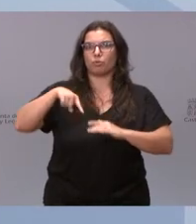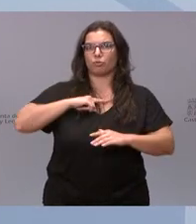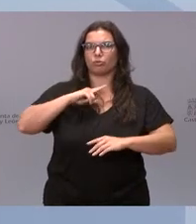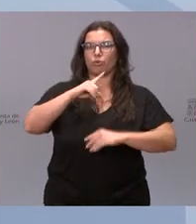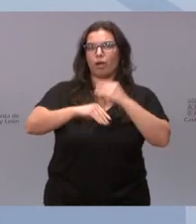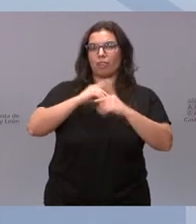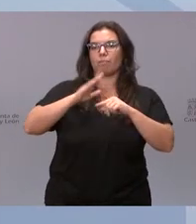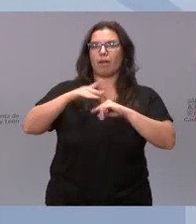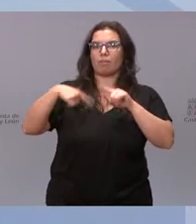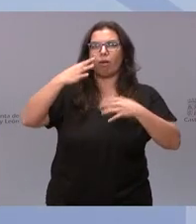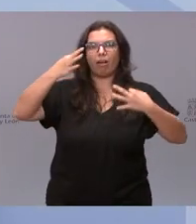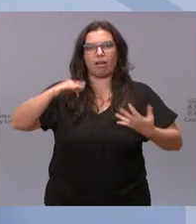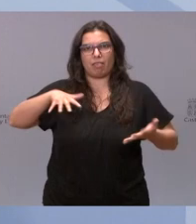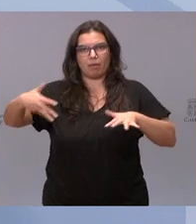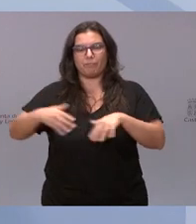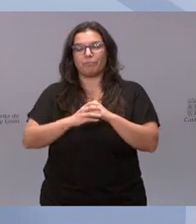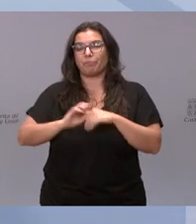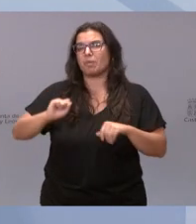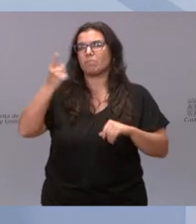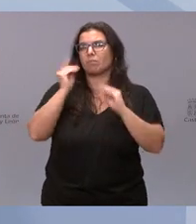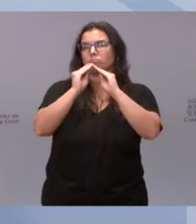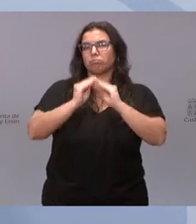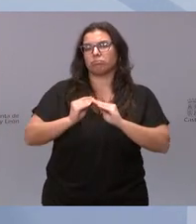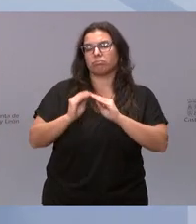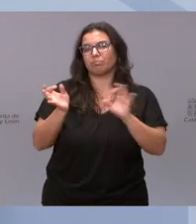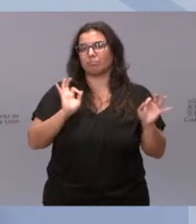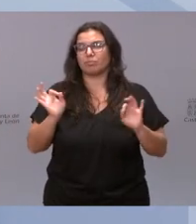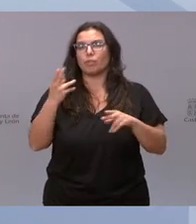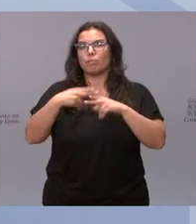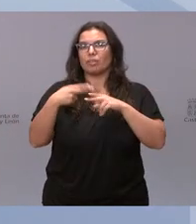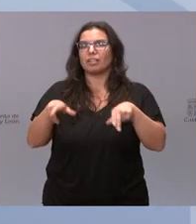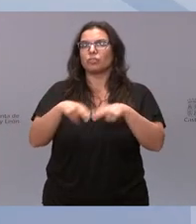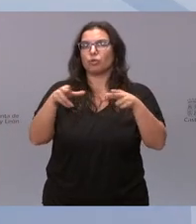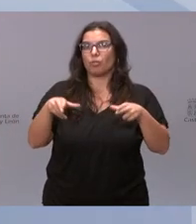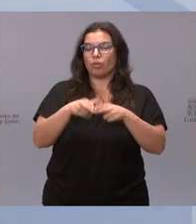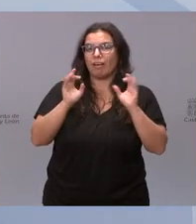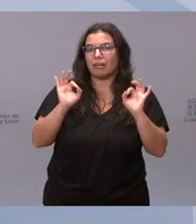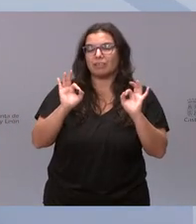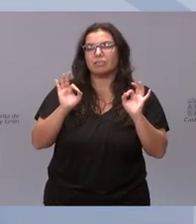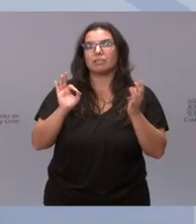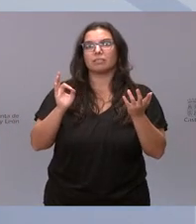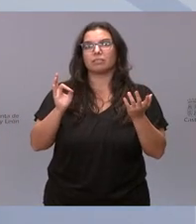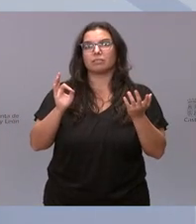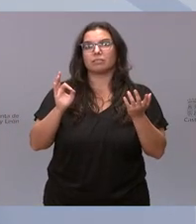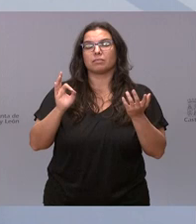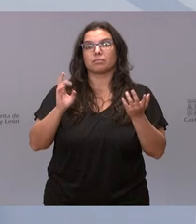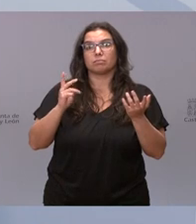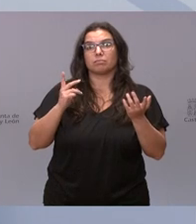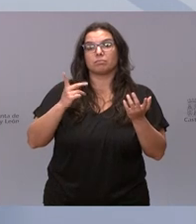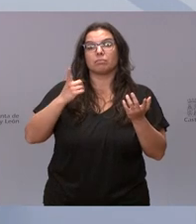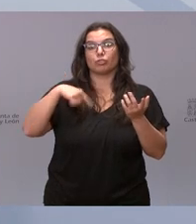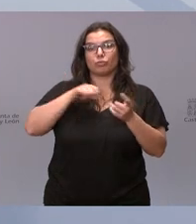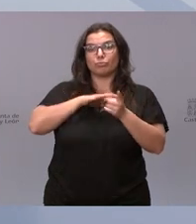práctica. En el desarrollo sobre todo de esas políticas sociales que aplicamos a las